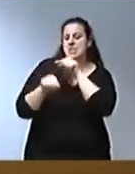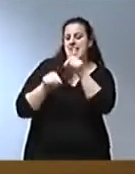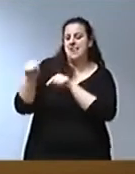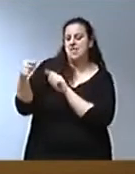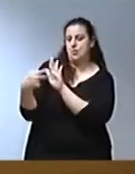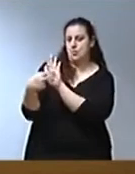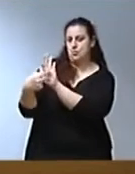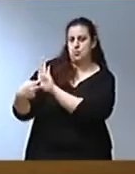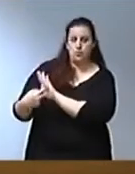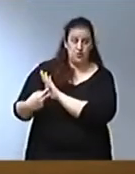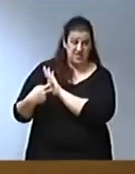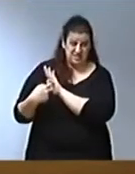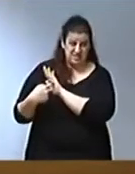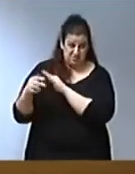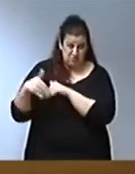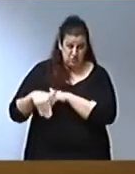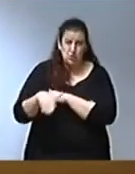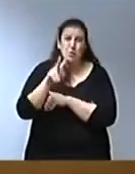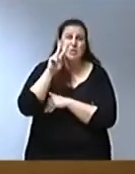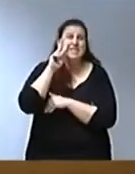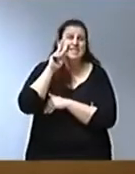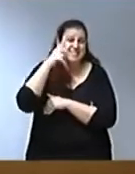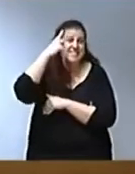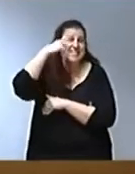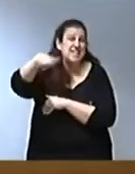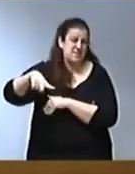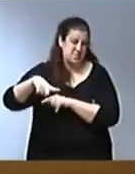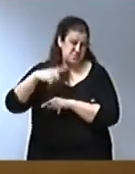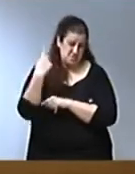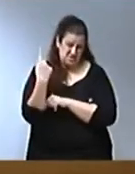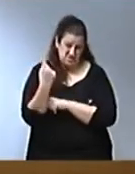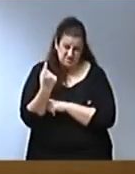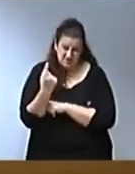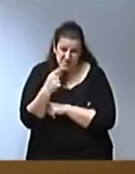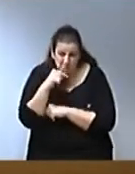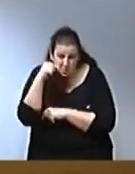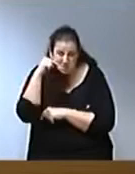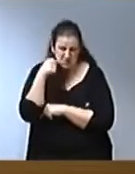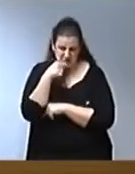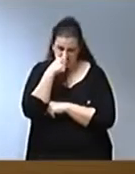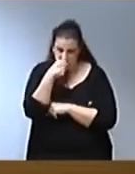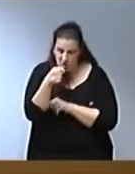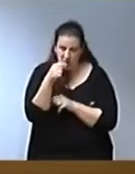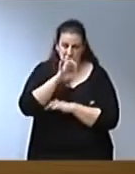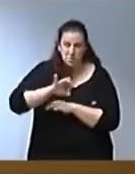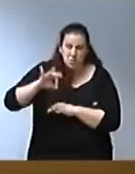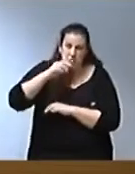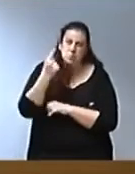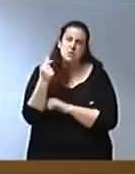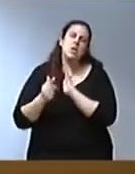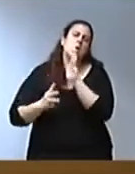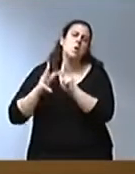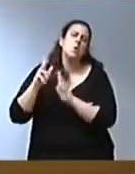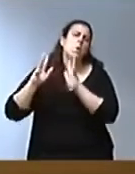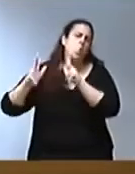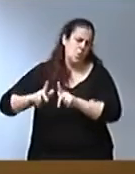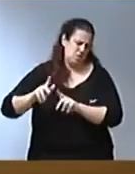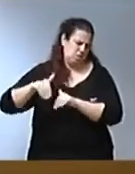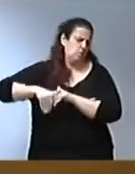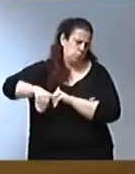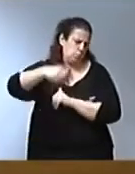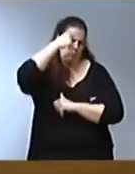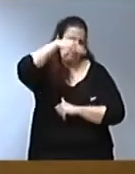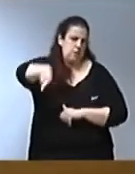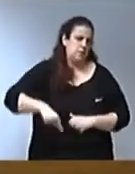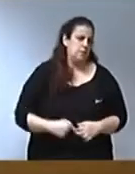día sabremos el alcance real del espolio de las arcas públicas. Miles de personas en ERTE, que ya son ERES, la semana